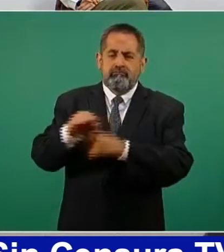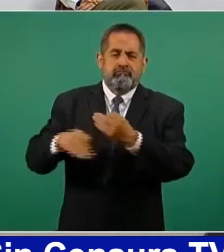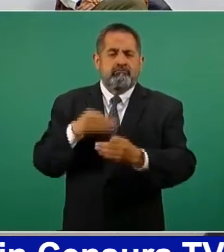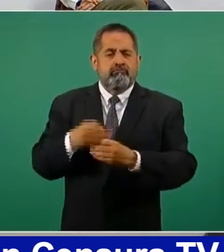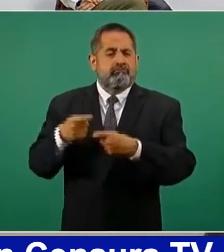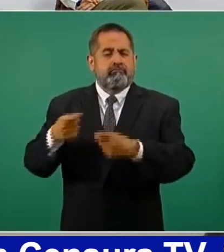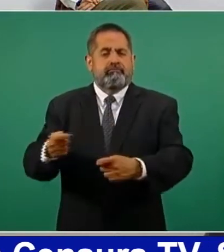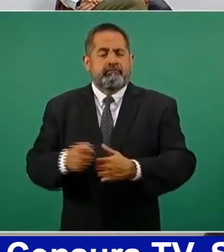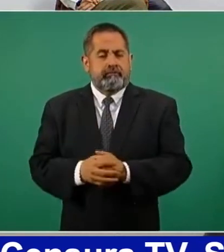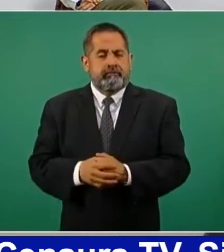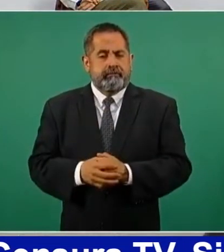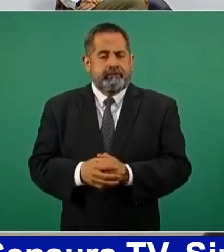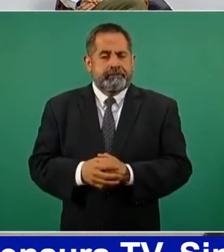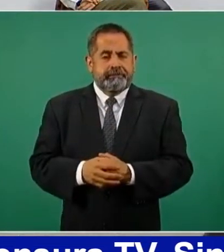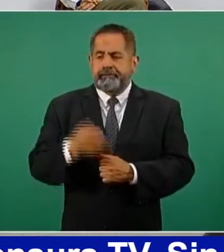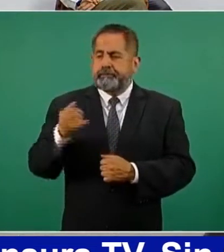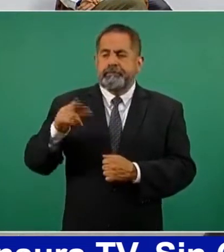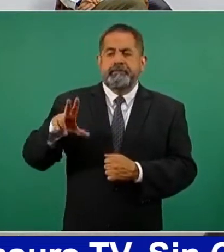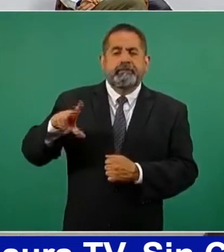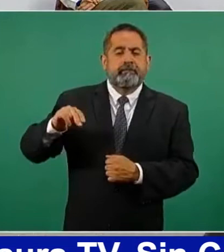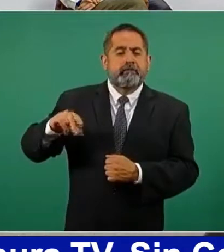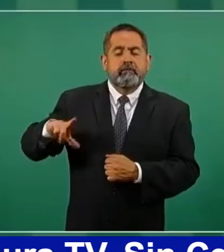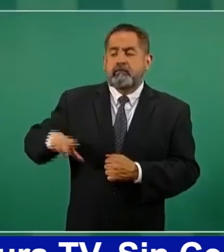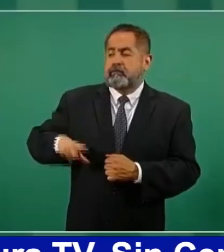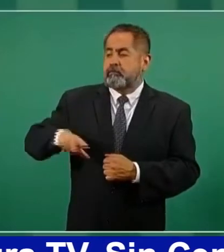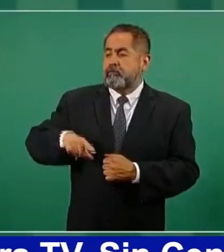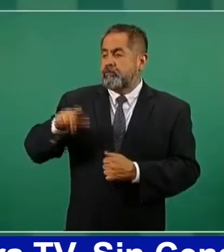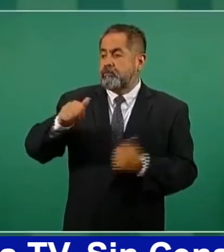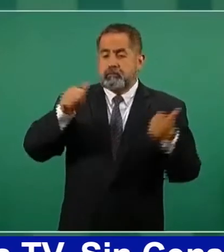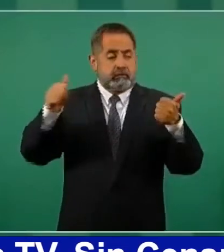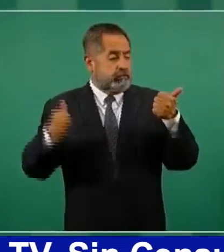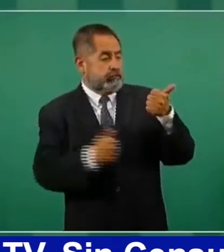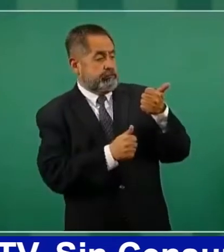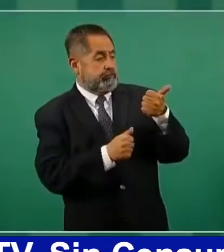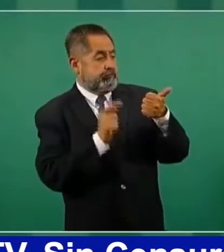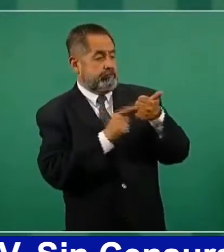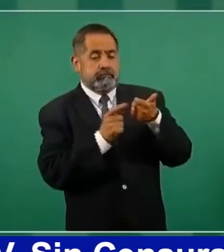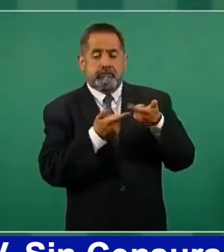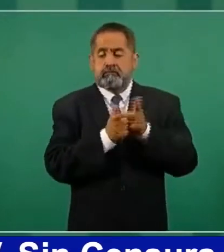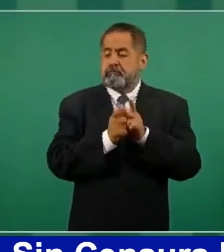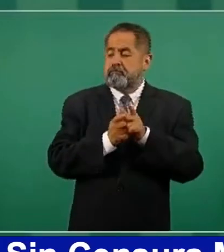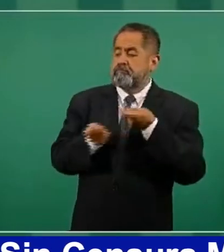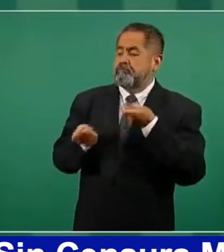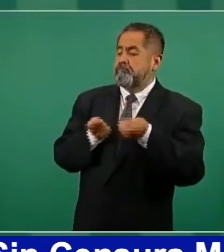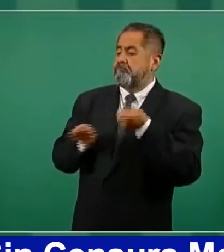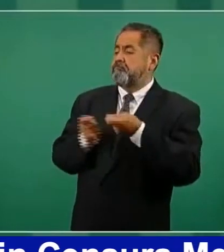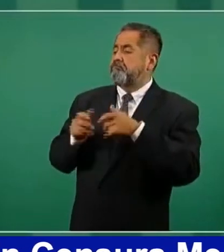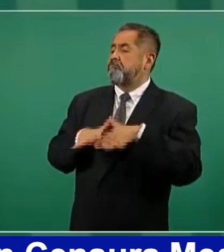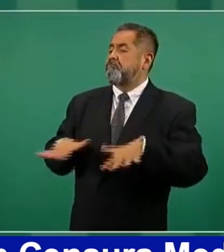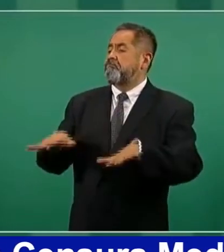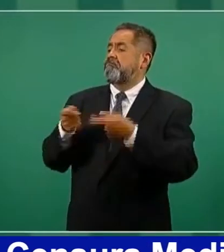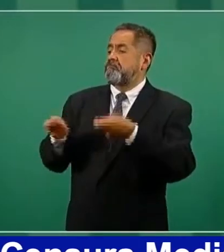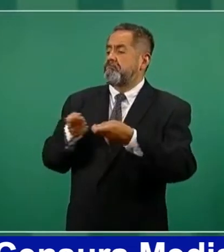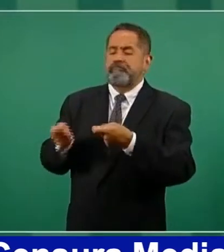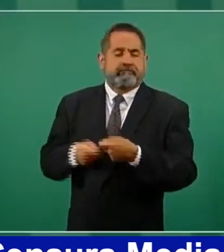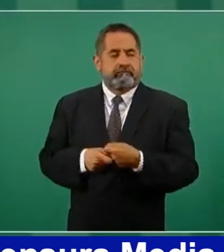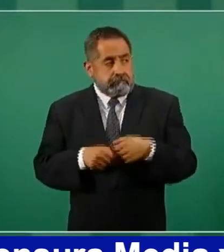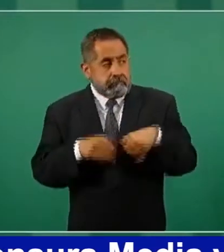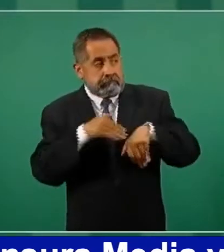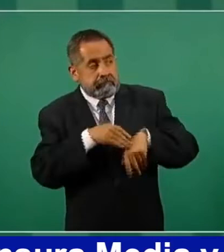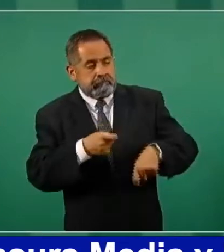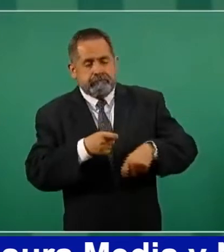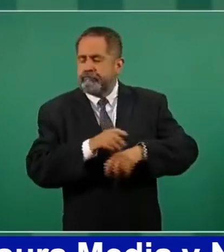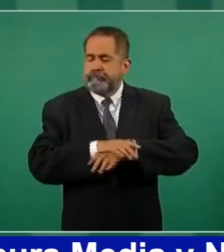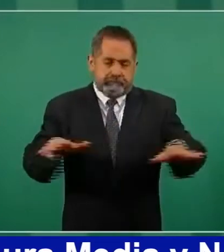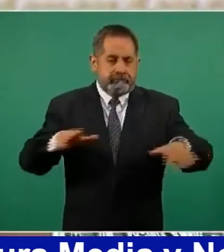que no sea el gobierno un comité al servicio de una minoría. Esa es la gran transformación y